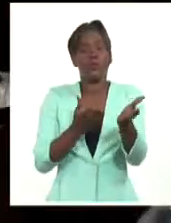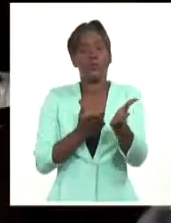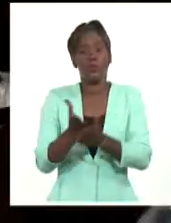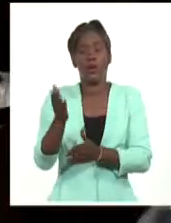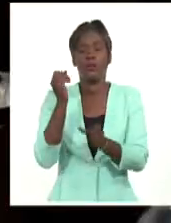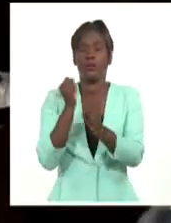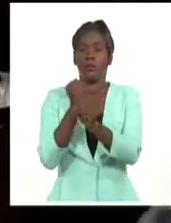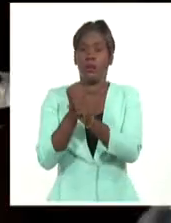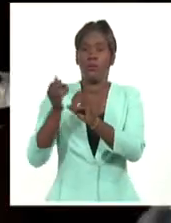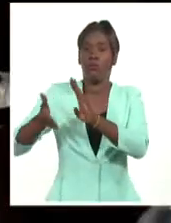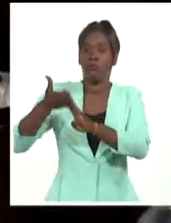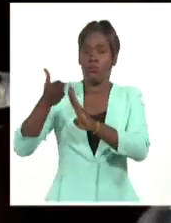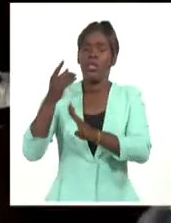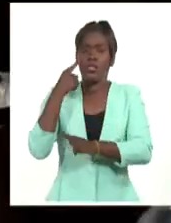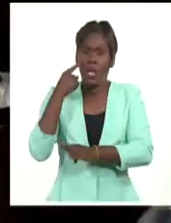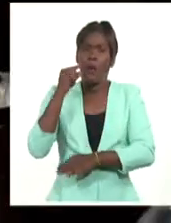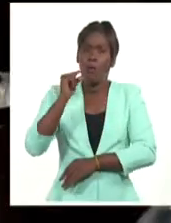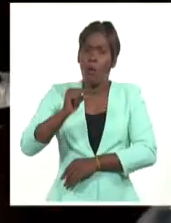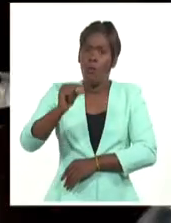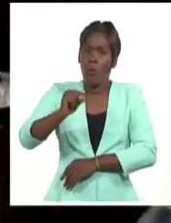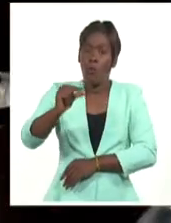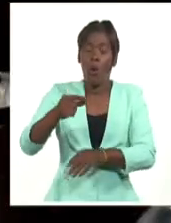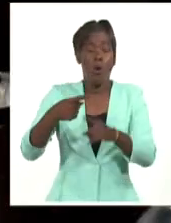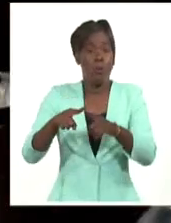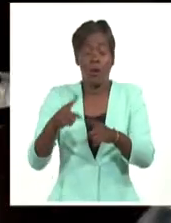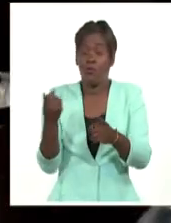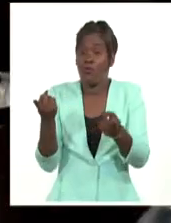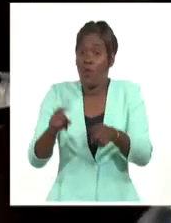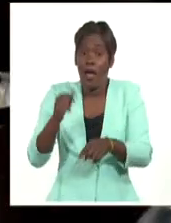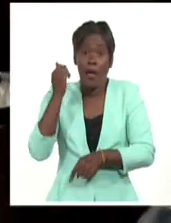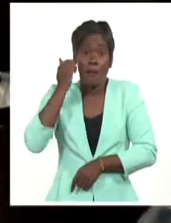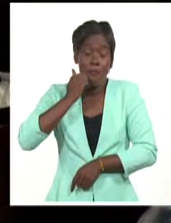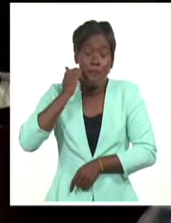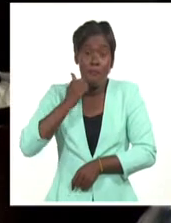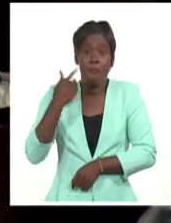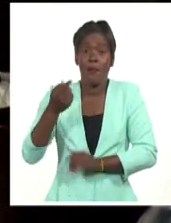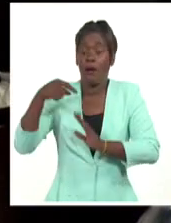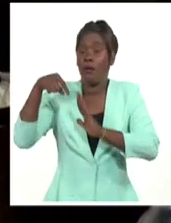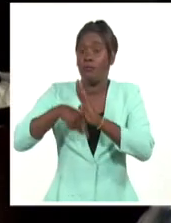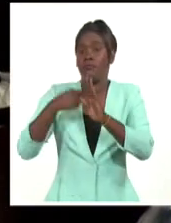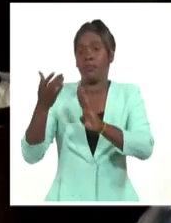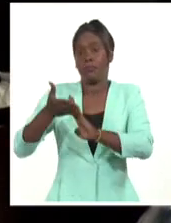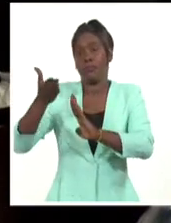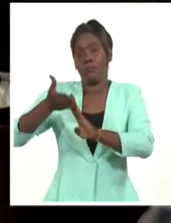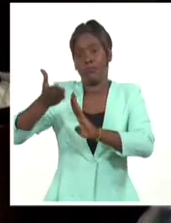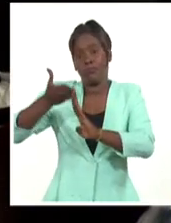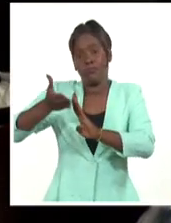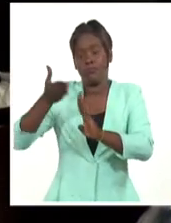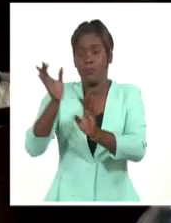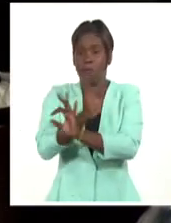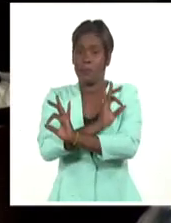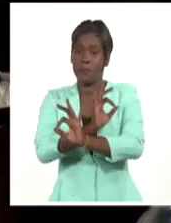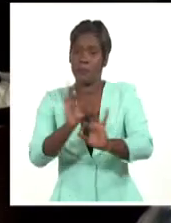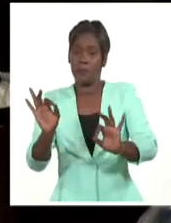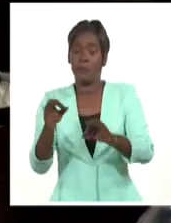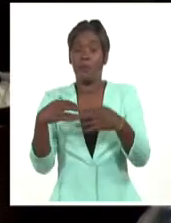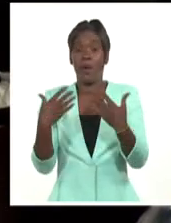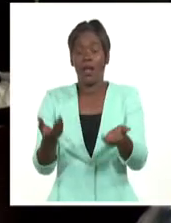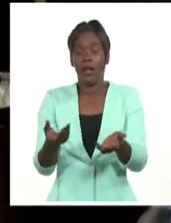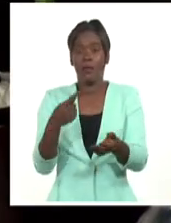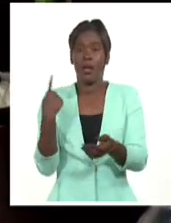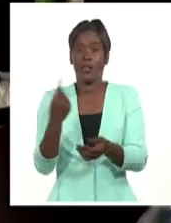se ha trabajado duro, pero tenemos que seguir buscando la manera de que se consolide un sistema de atención